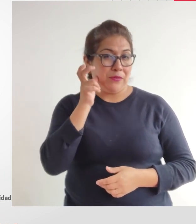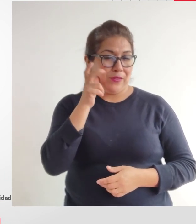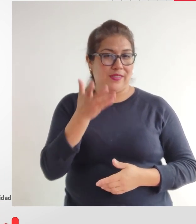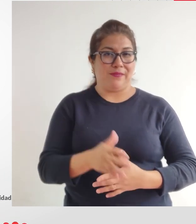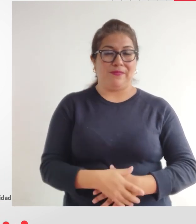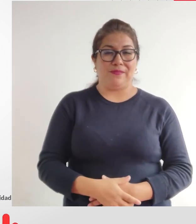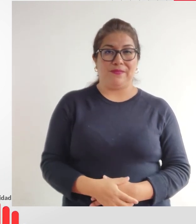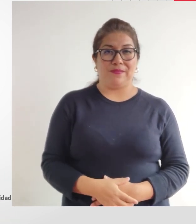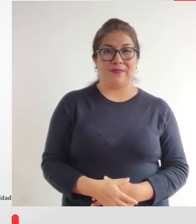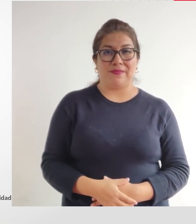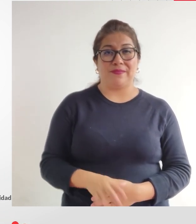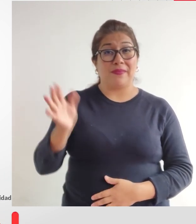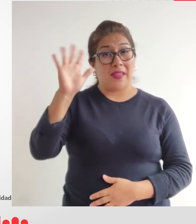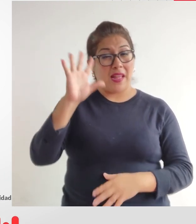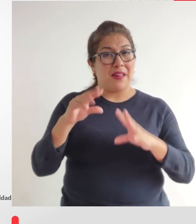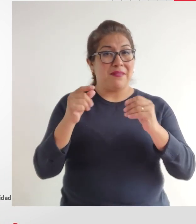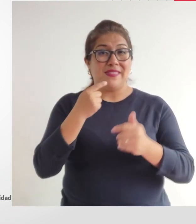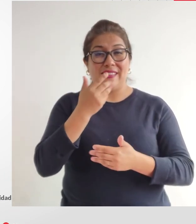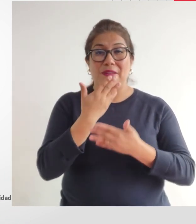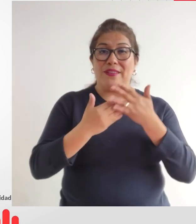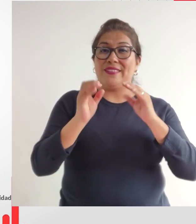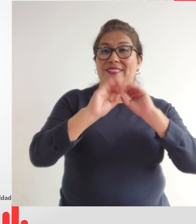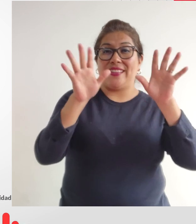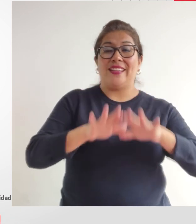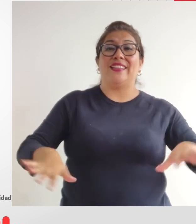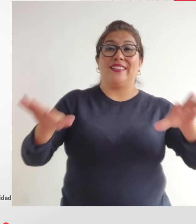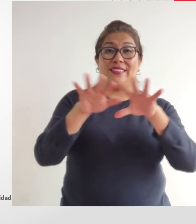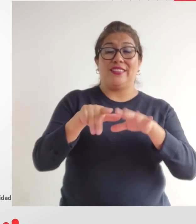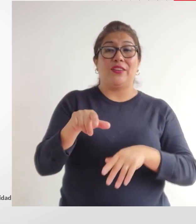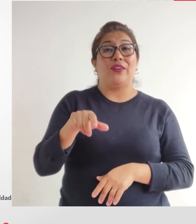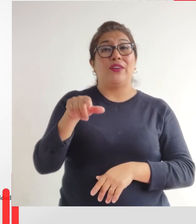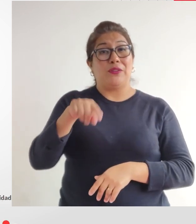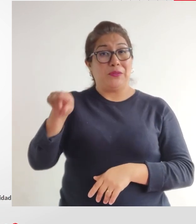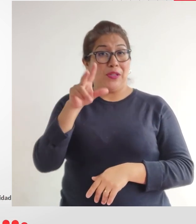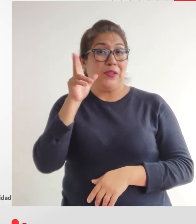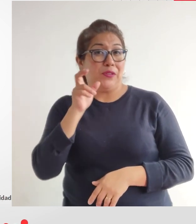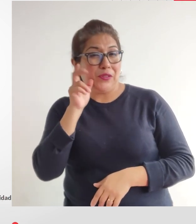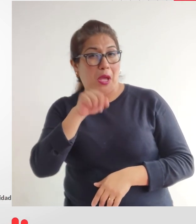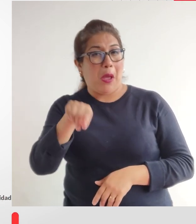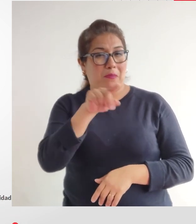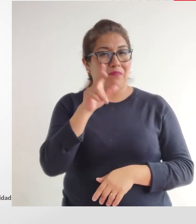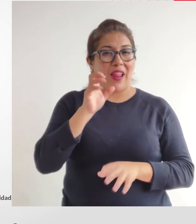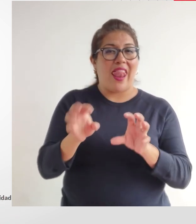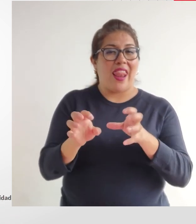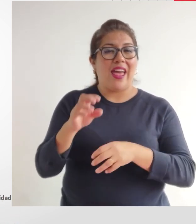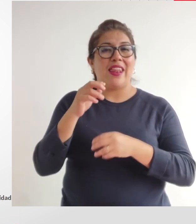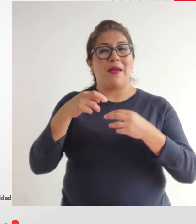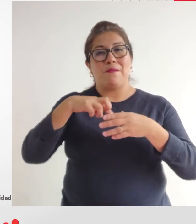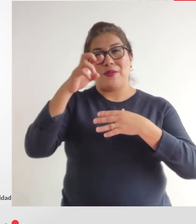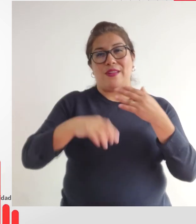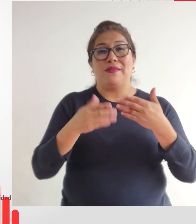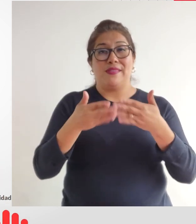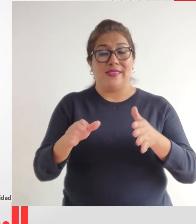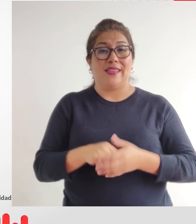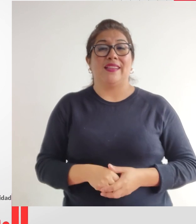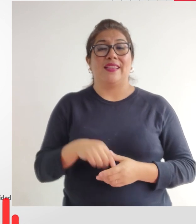declaraciones ¿cómo están? buenos días a todos los oyentes del programa sin barreras estamos acá desde Conadis en el